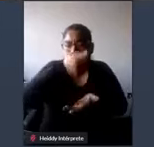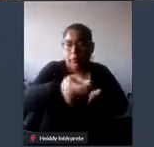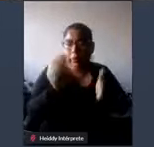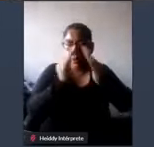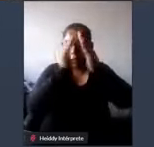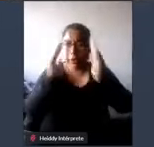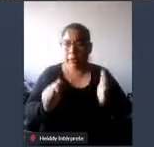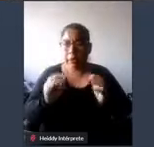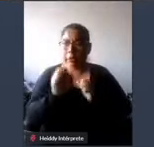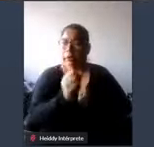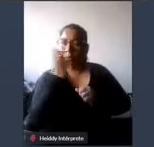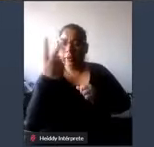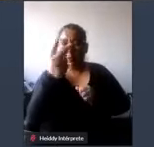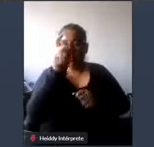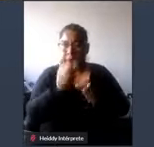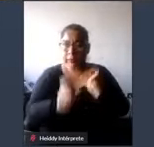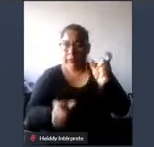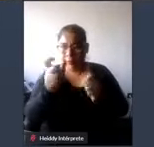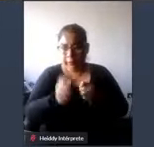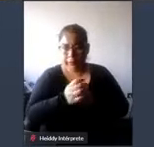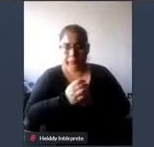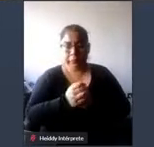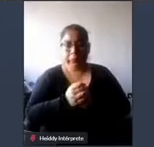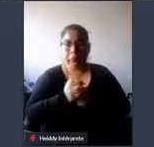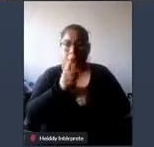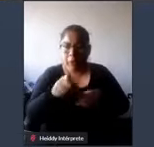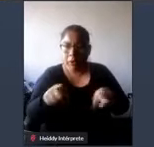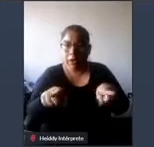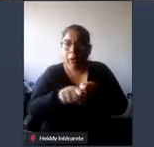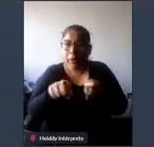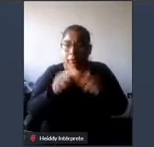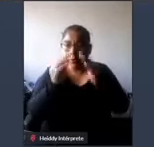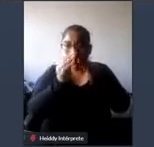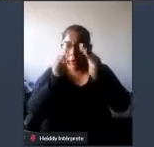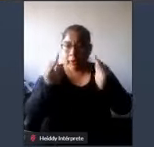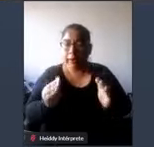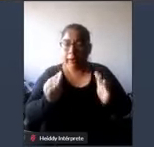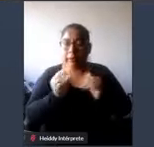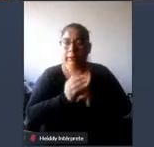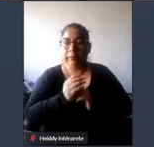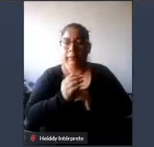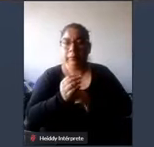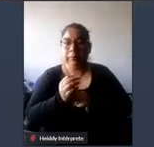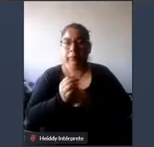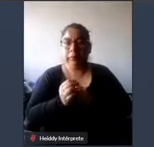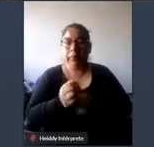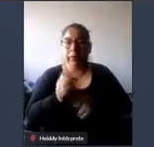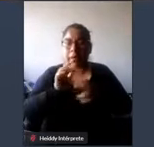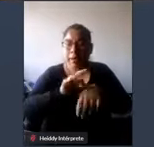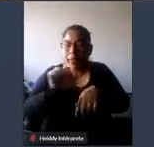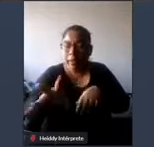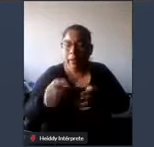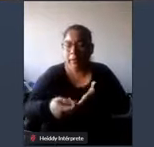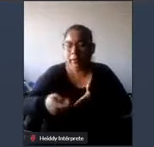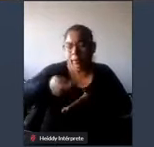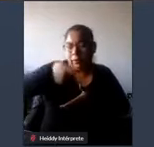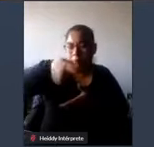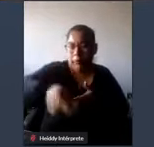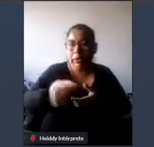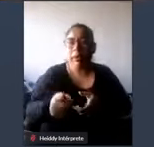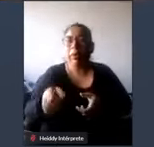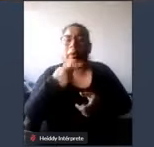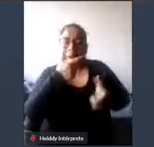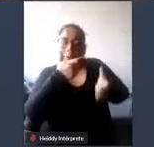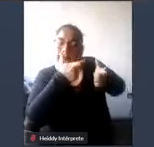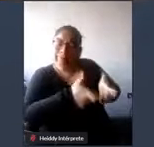segunda persona miembro del hogar que debe dejar de aportar también para hacerse cargo